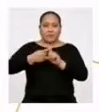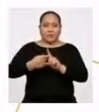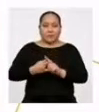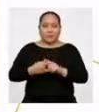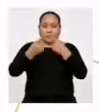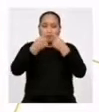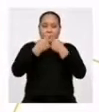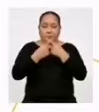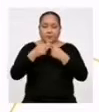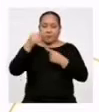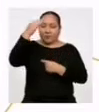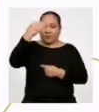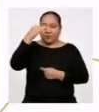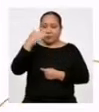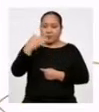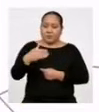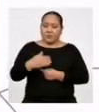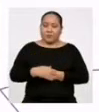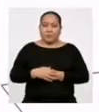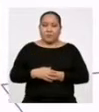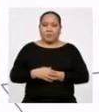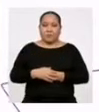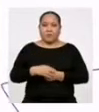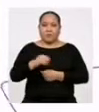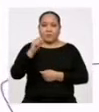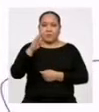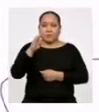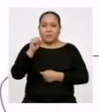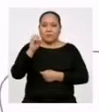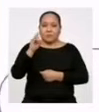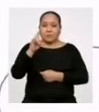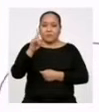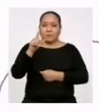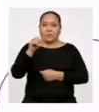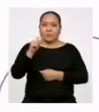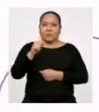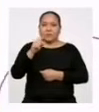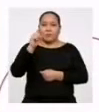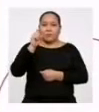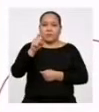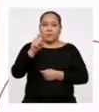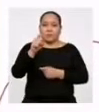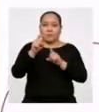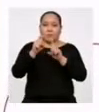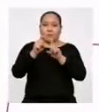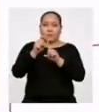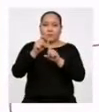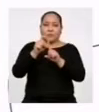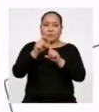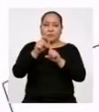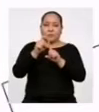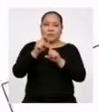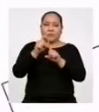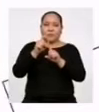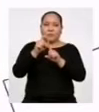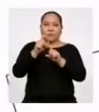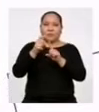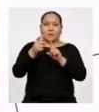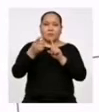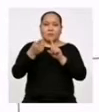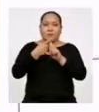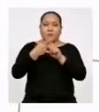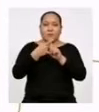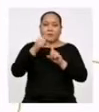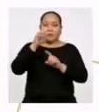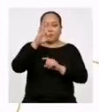multiplicación entre las frecuencias absolutas f sub i por la marca de clase x sub i,